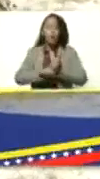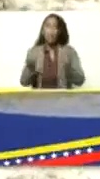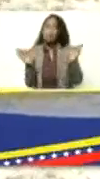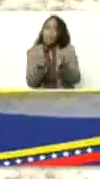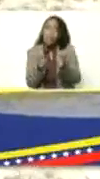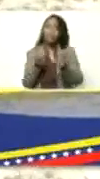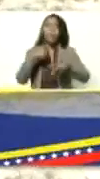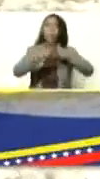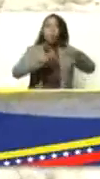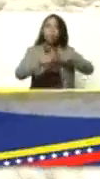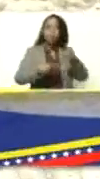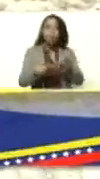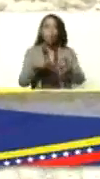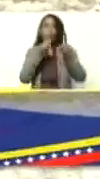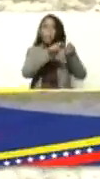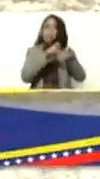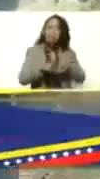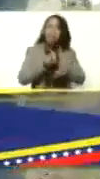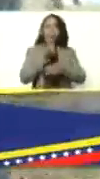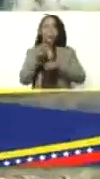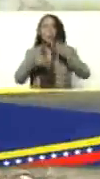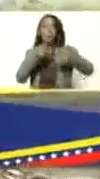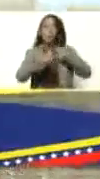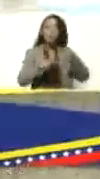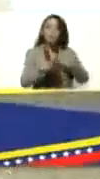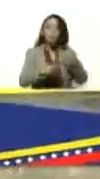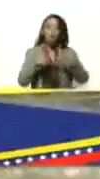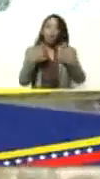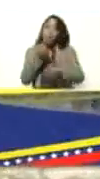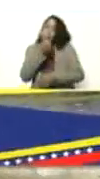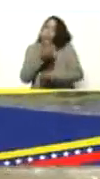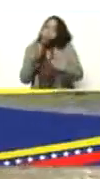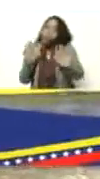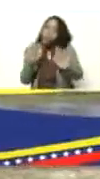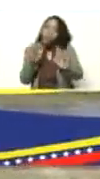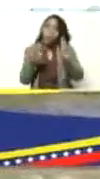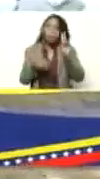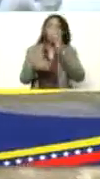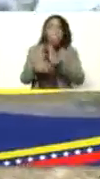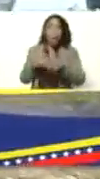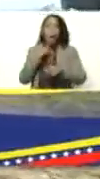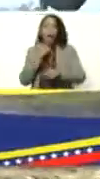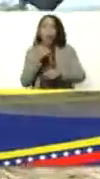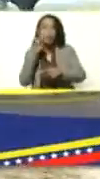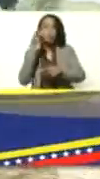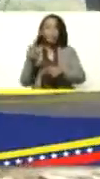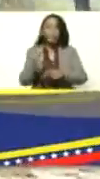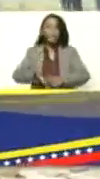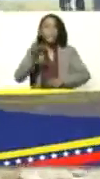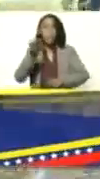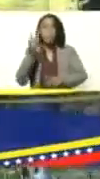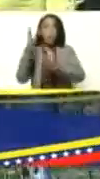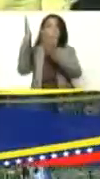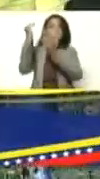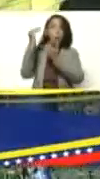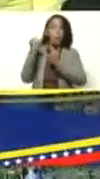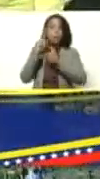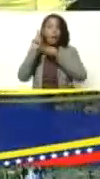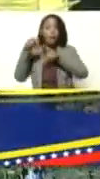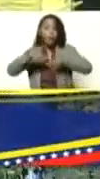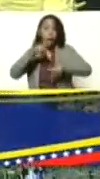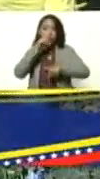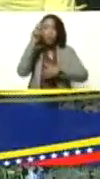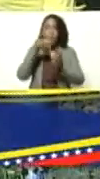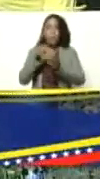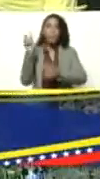productor al productor campesino ese productor que bueno ve cifradas importantes esperanzas en este año